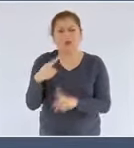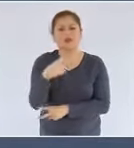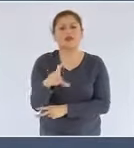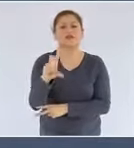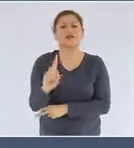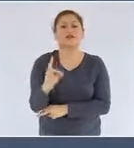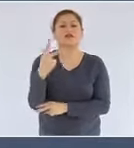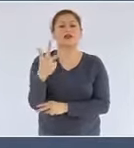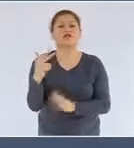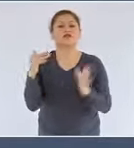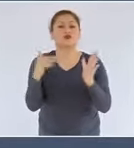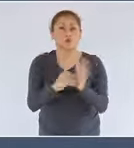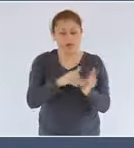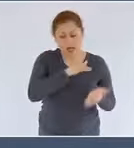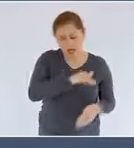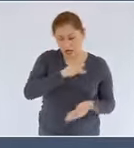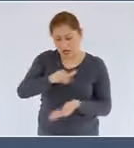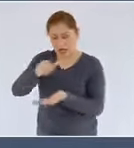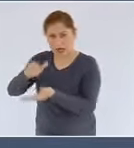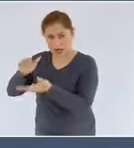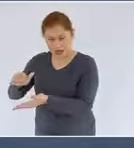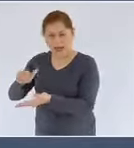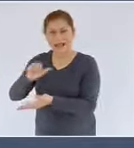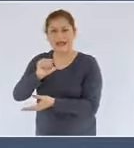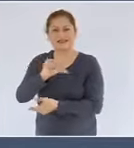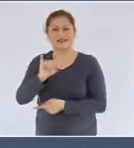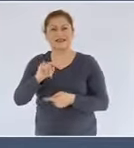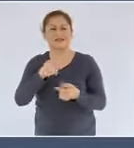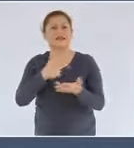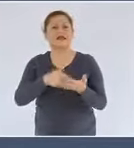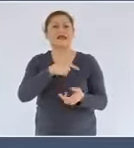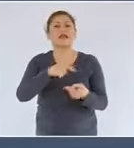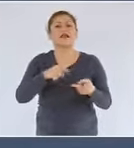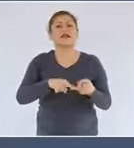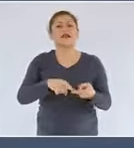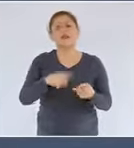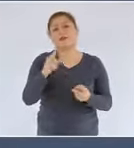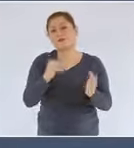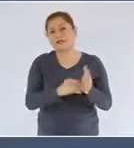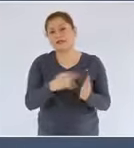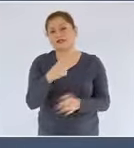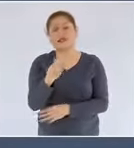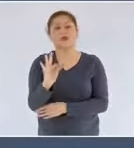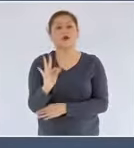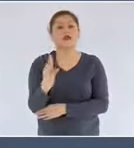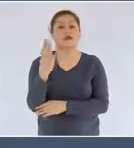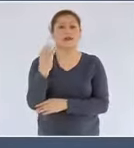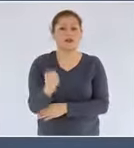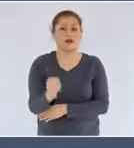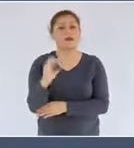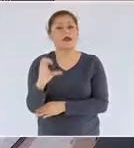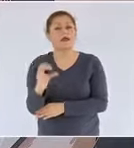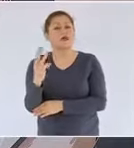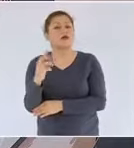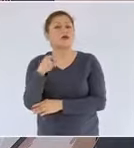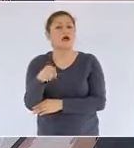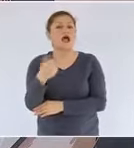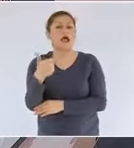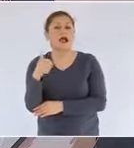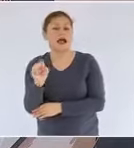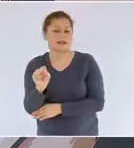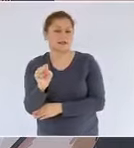barriles de aceite y mil trescientos cuarenta y nueve millones de pies cúbicos de gas por día.